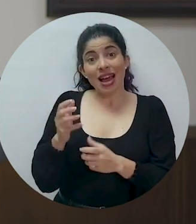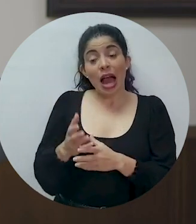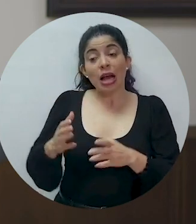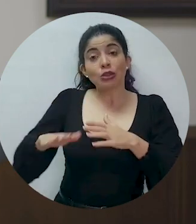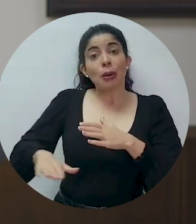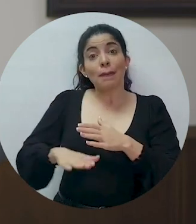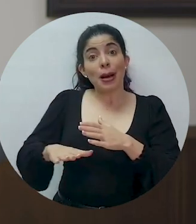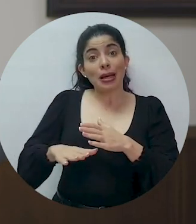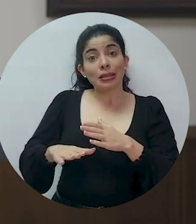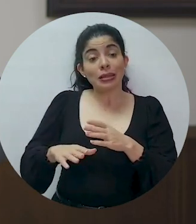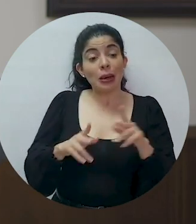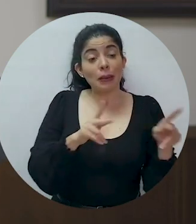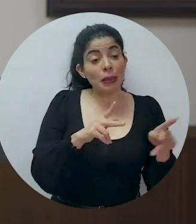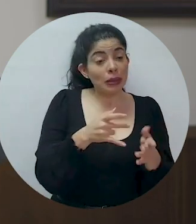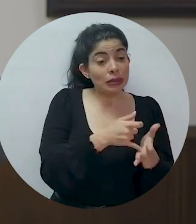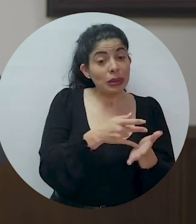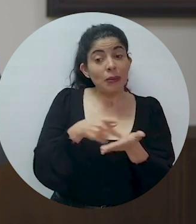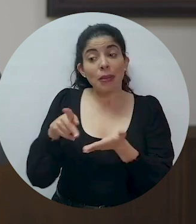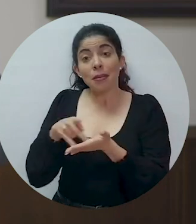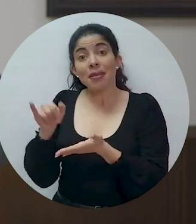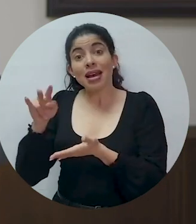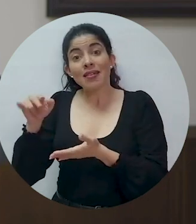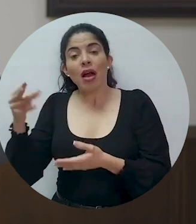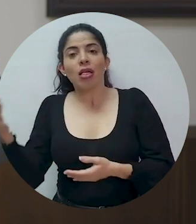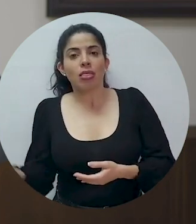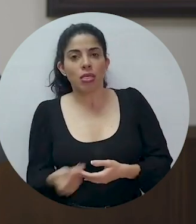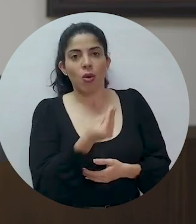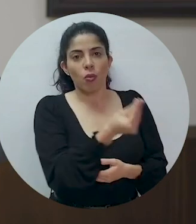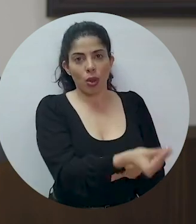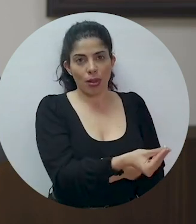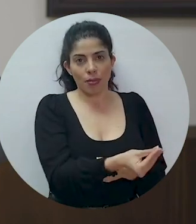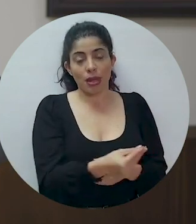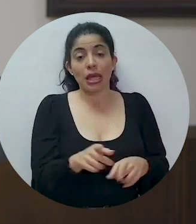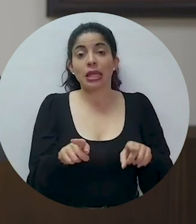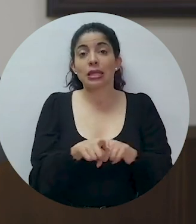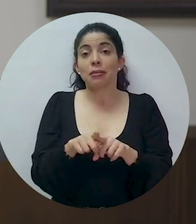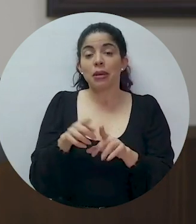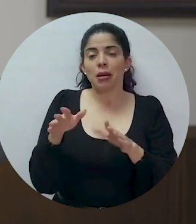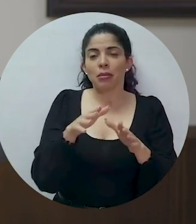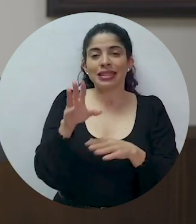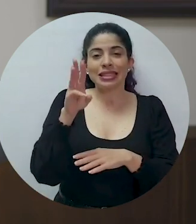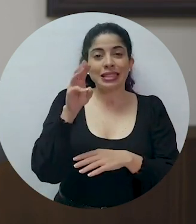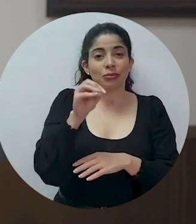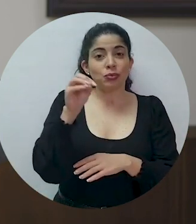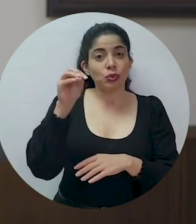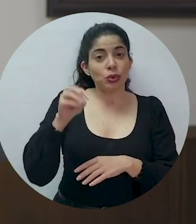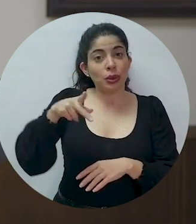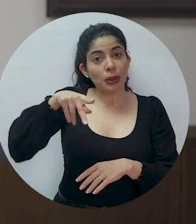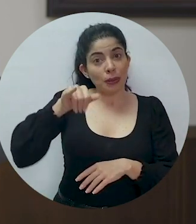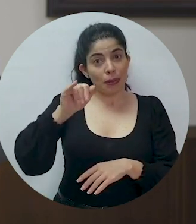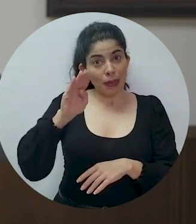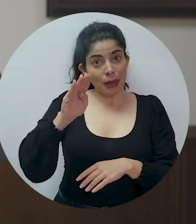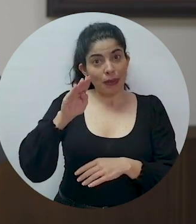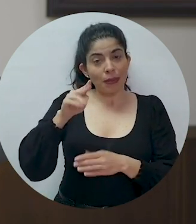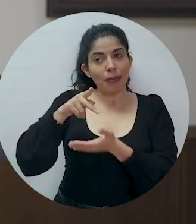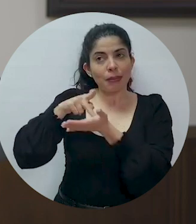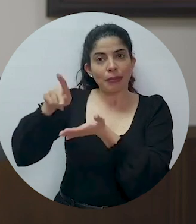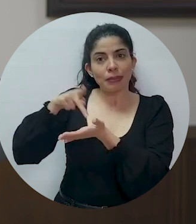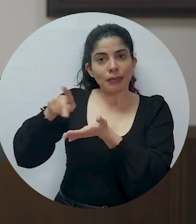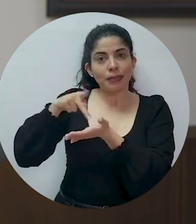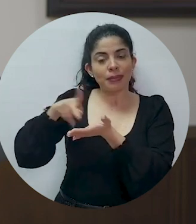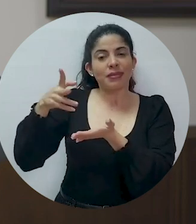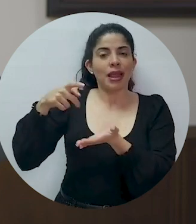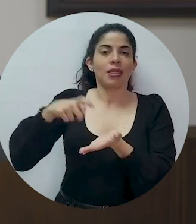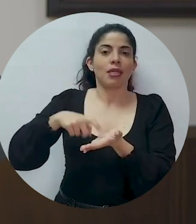el IVA de la canasta básica a los más vulnerables y abonar el equivalente al 6% del PIB a la